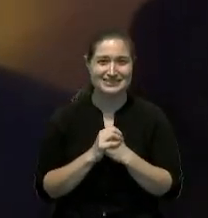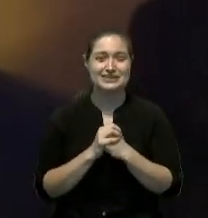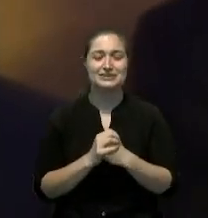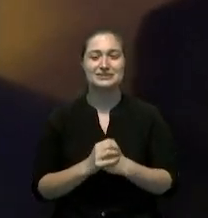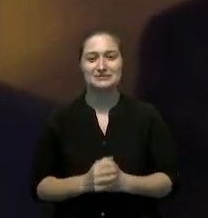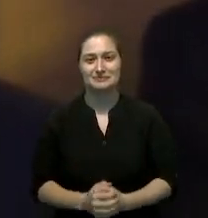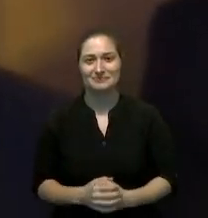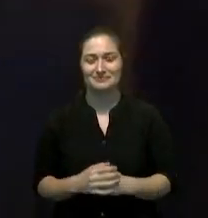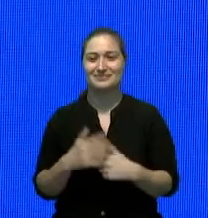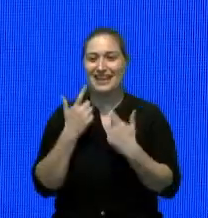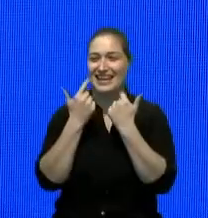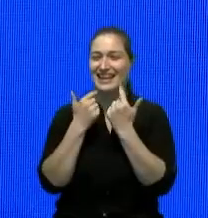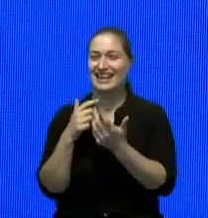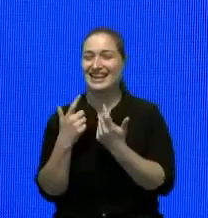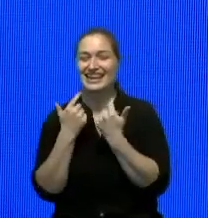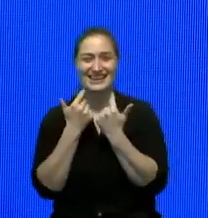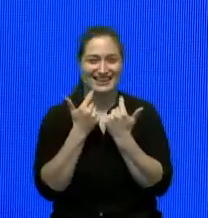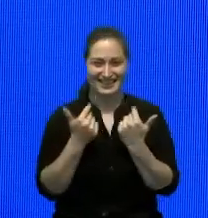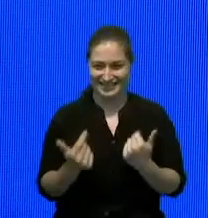mira